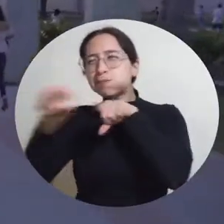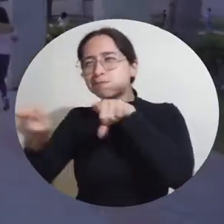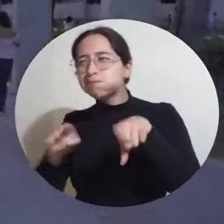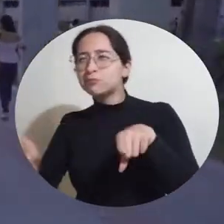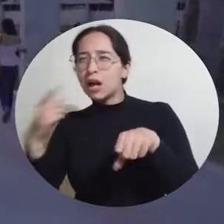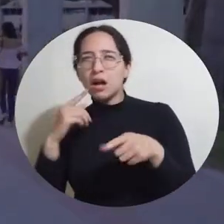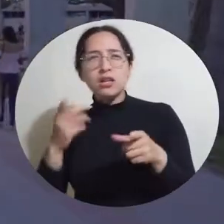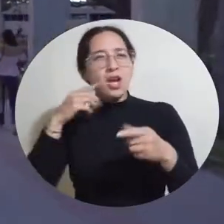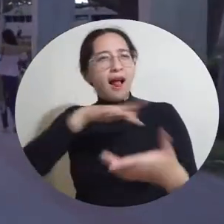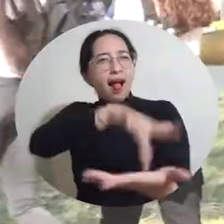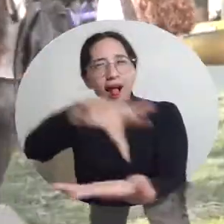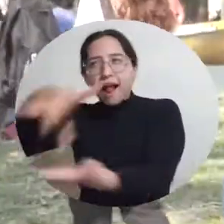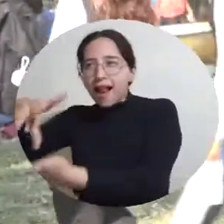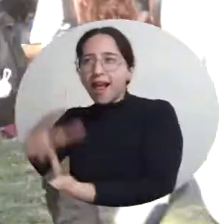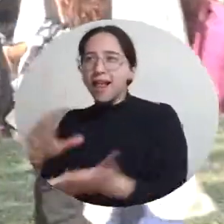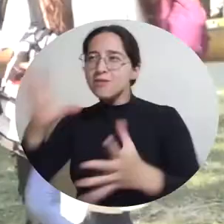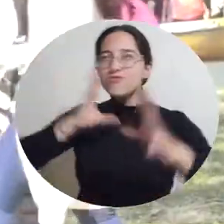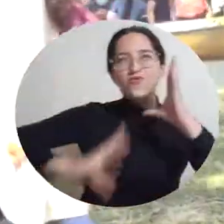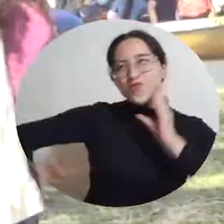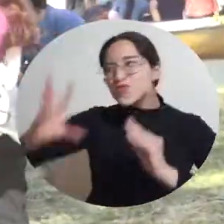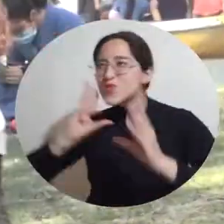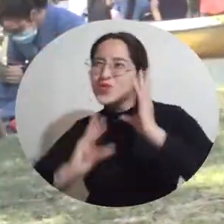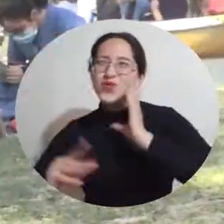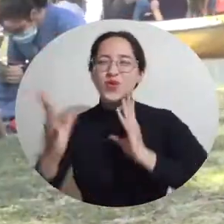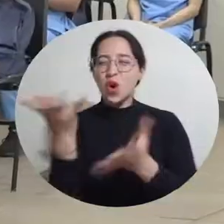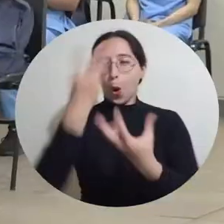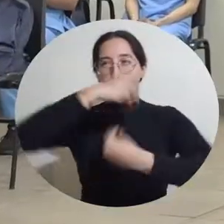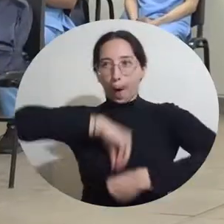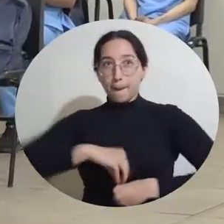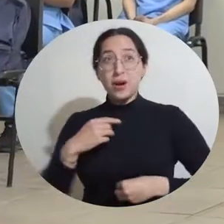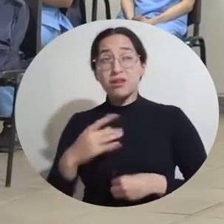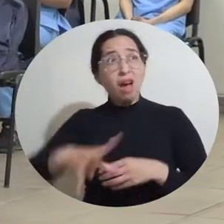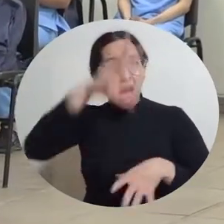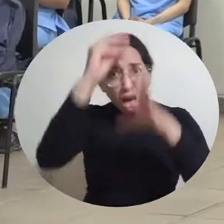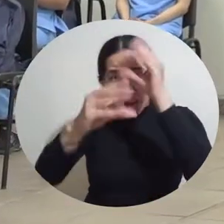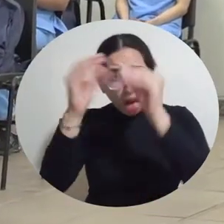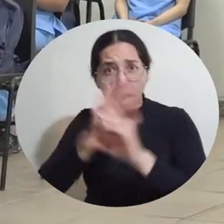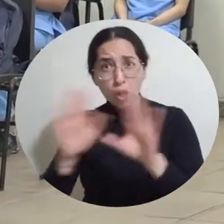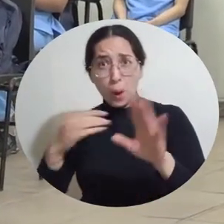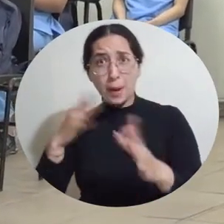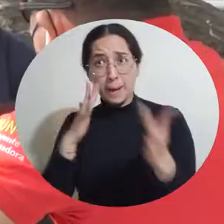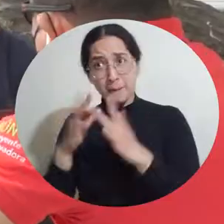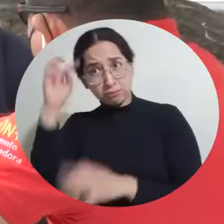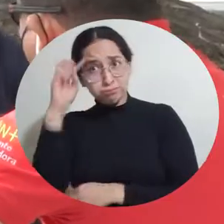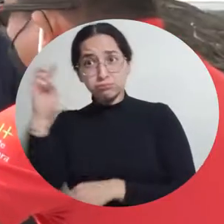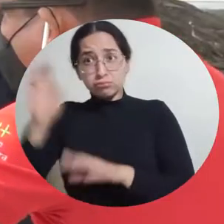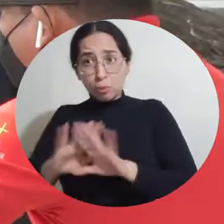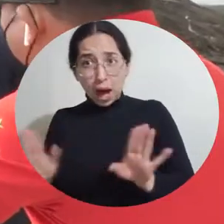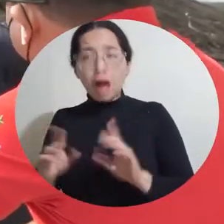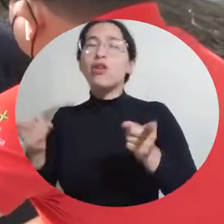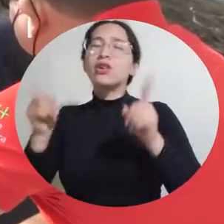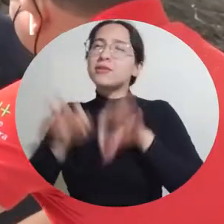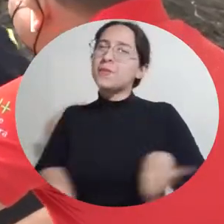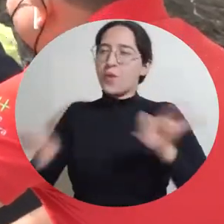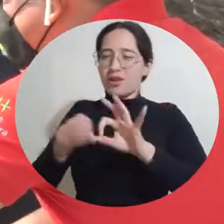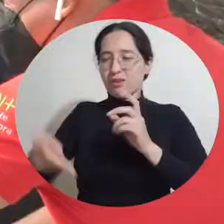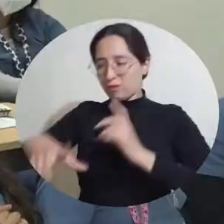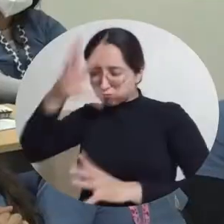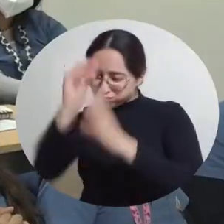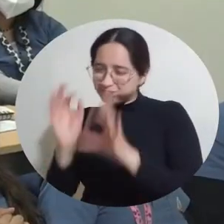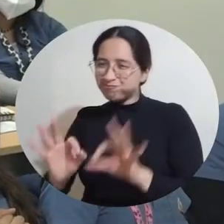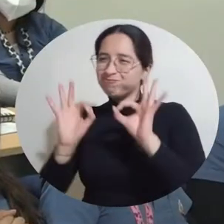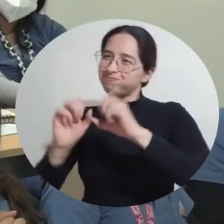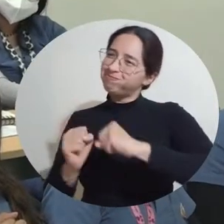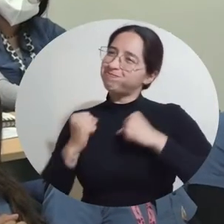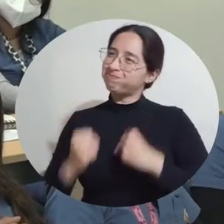universitaria que vaya más allá de venir a adquirir solamente contenidos, sino también a vivir una experiencia de un aprendizaje significativo.